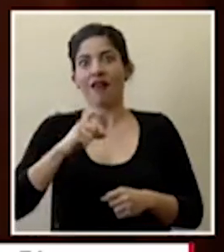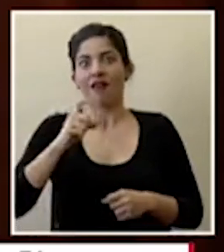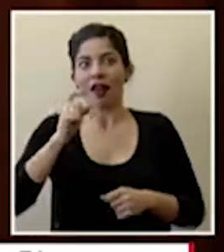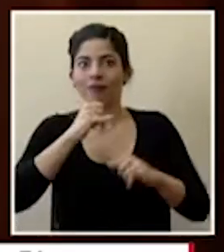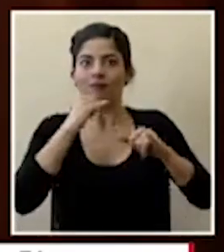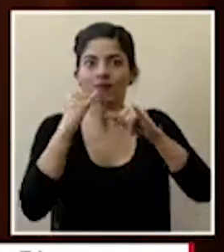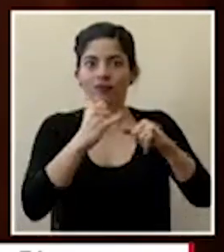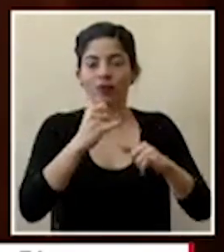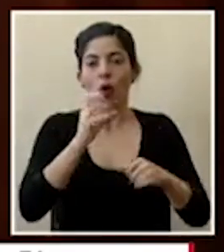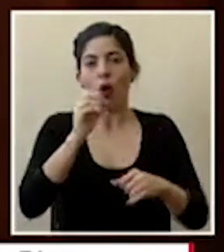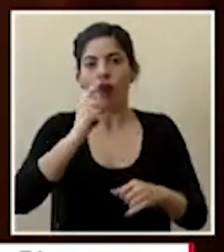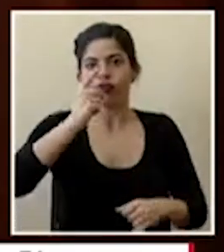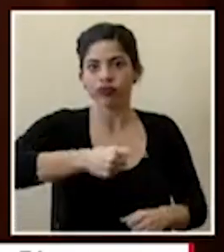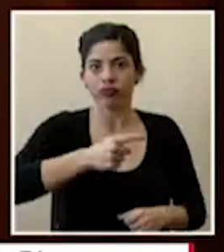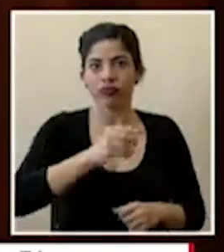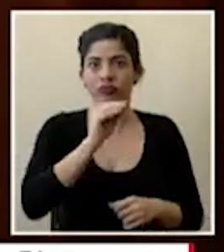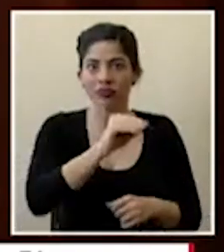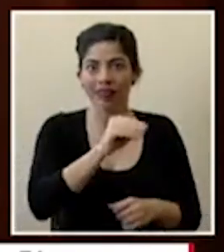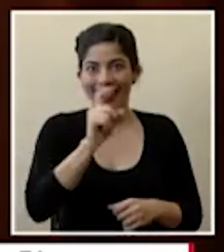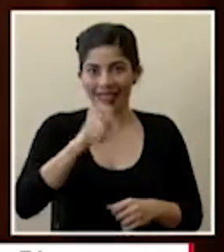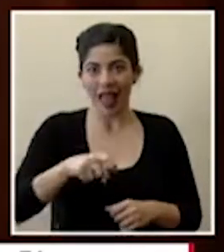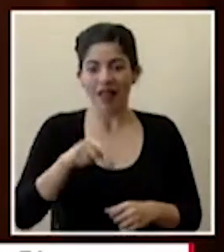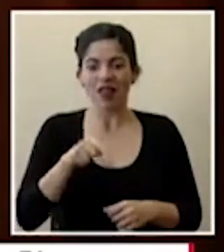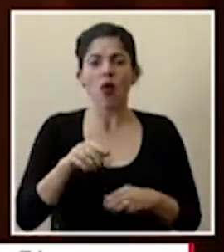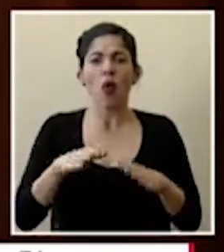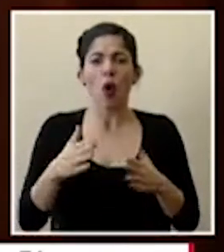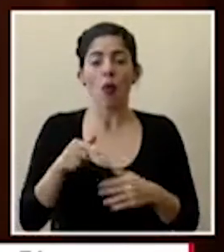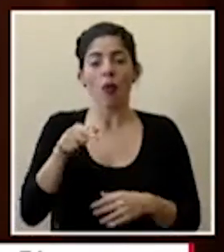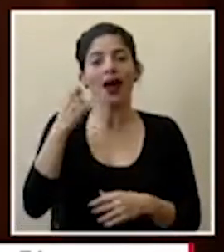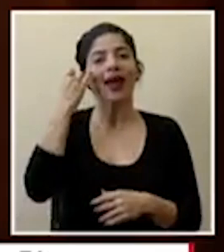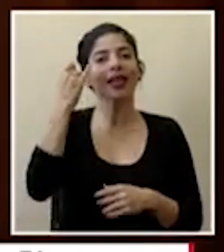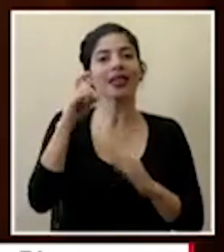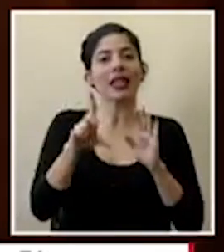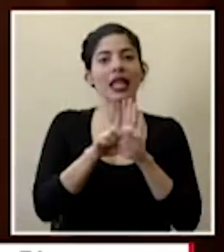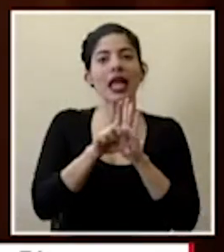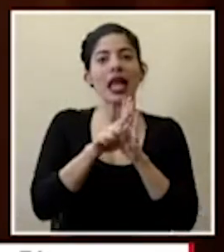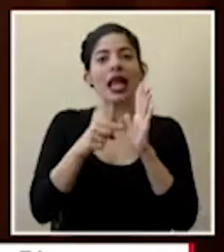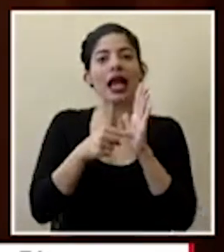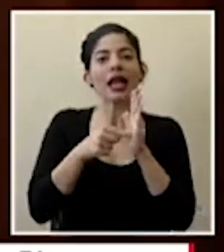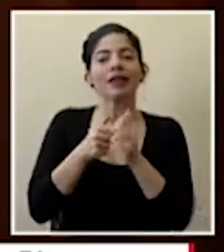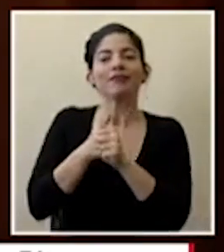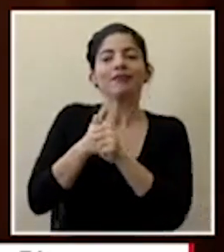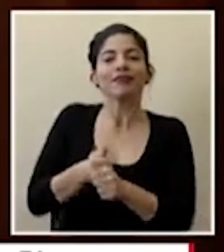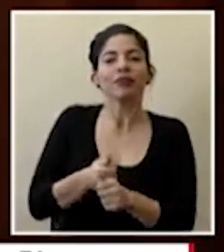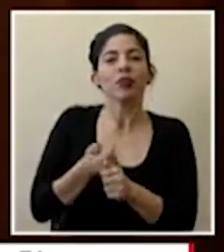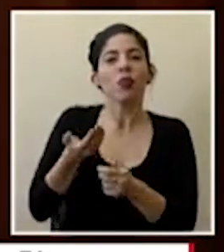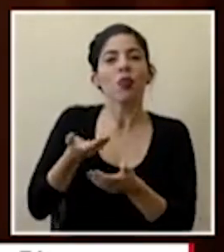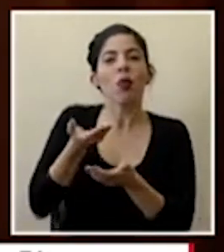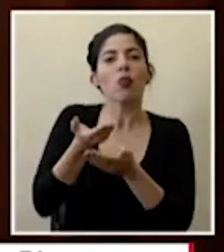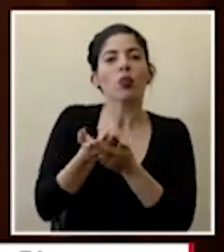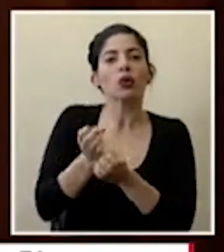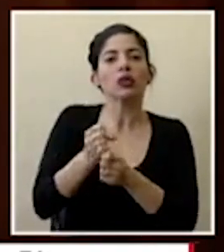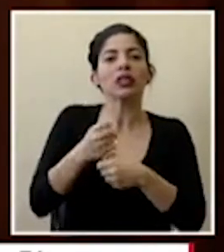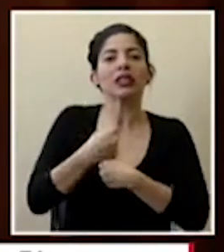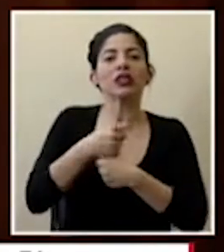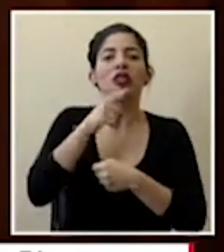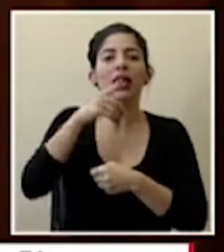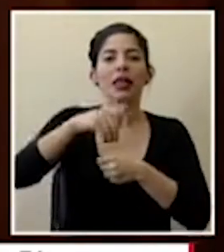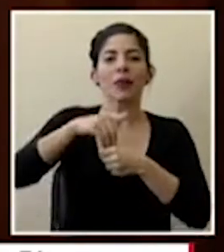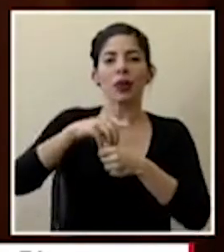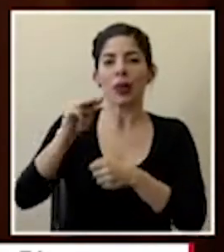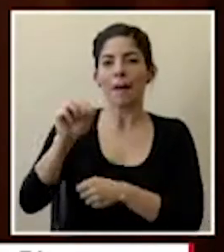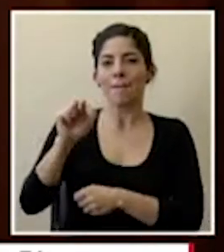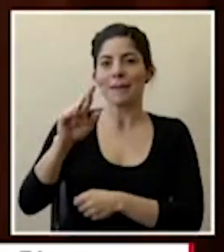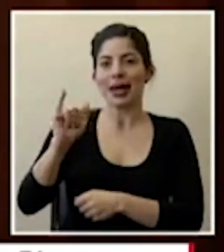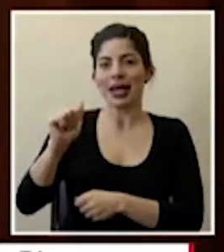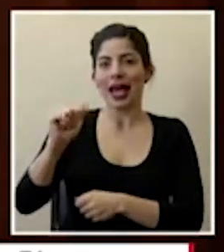notificación obligatoria la iniciativa de la ley se basó en la propuesta que impulsa la diputada maria inés